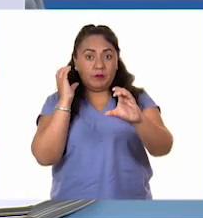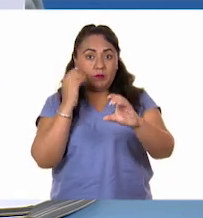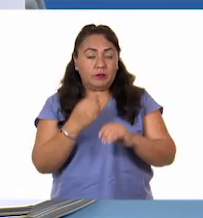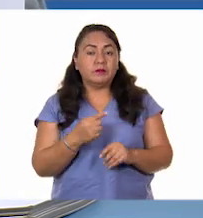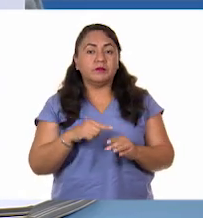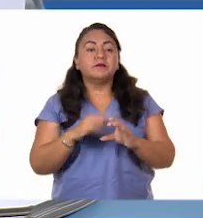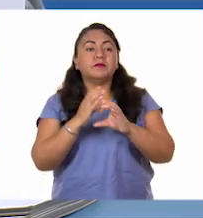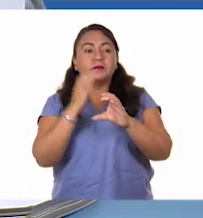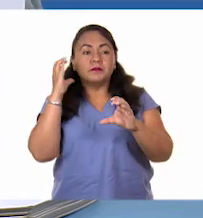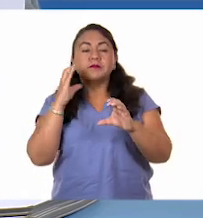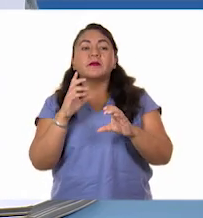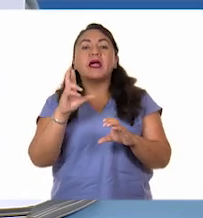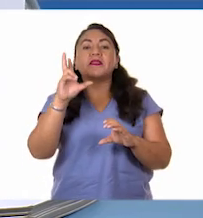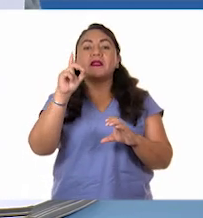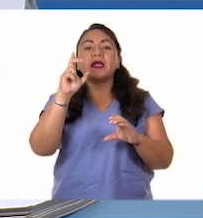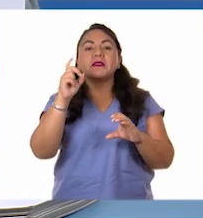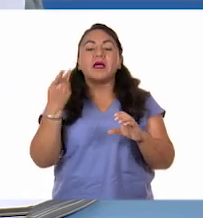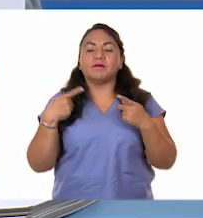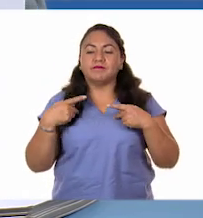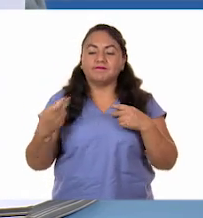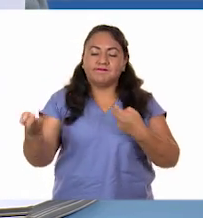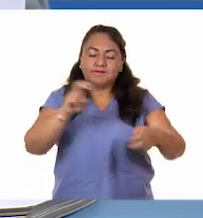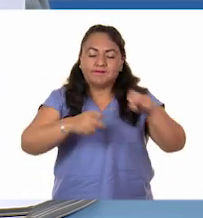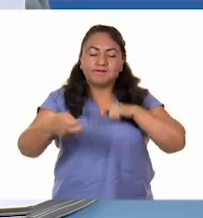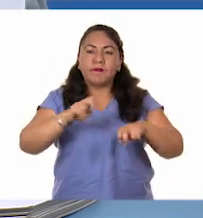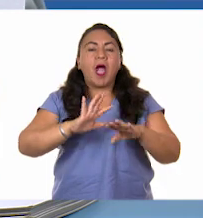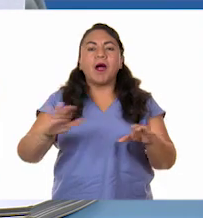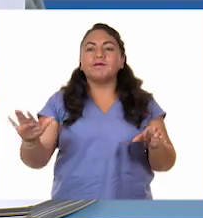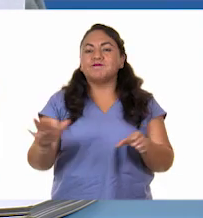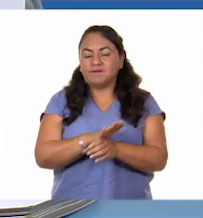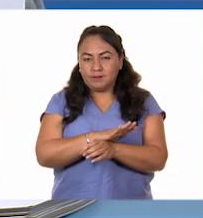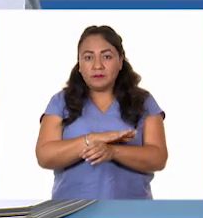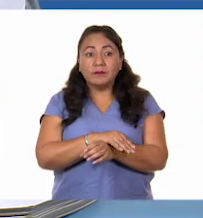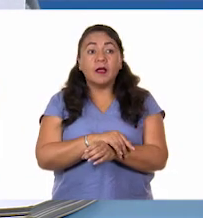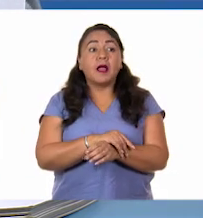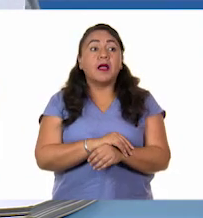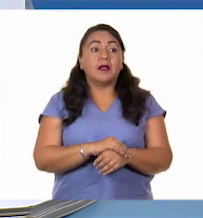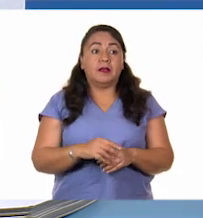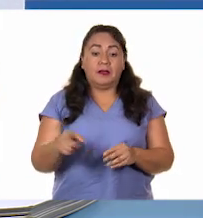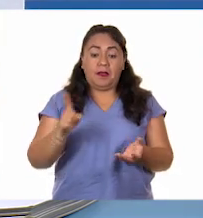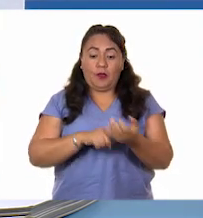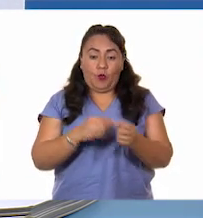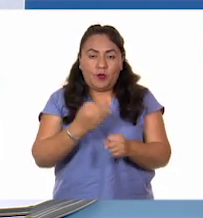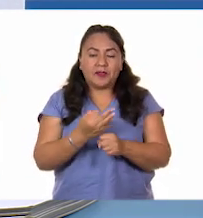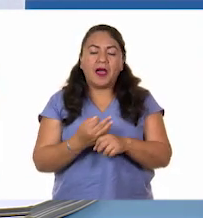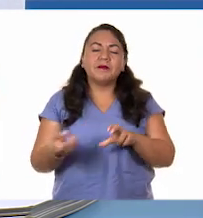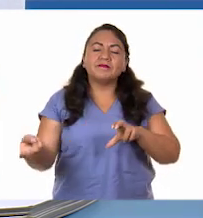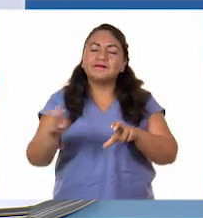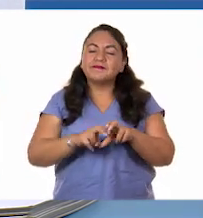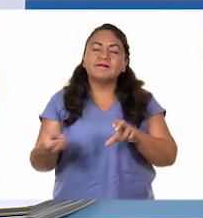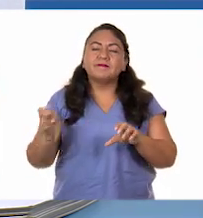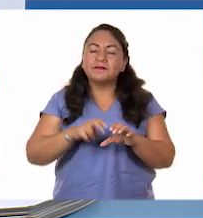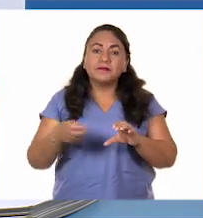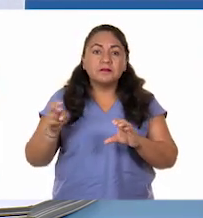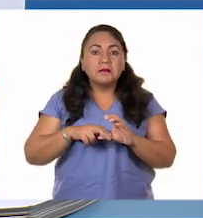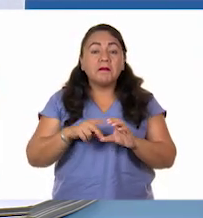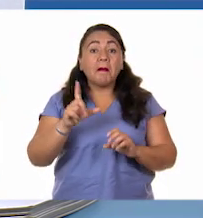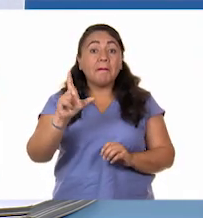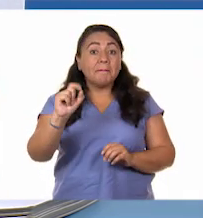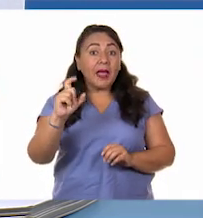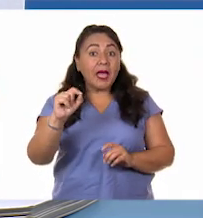camión se llena con 30 pasajeros. Si hasta ahora lo han abordado 20